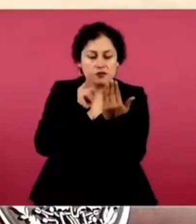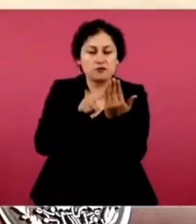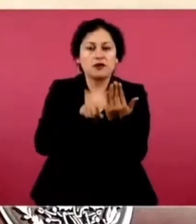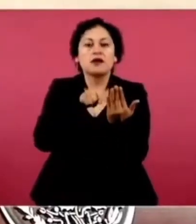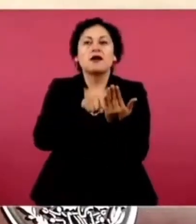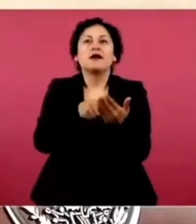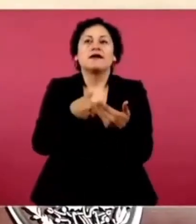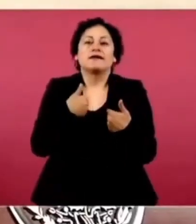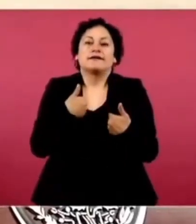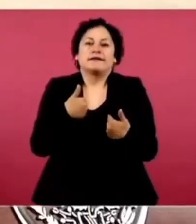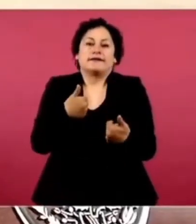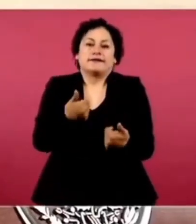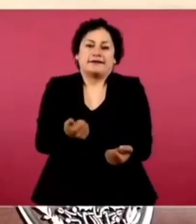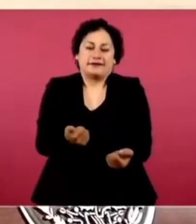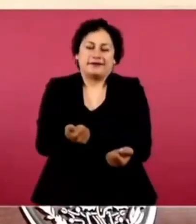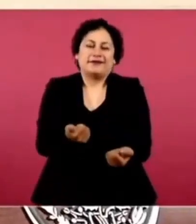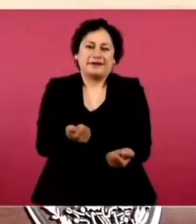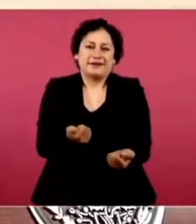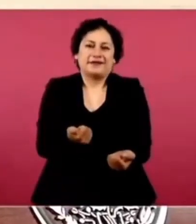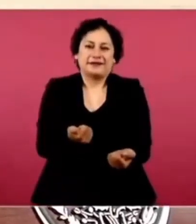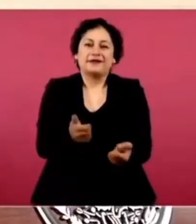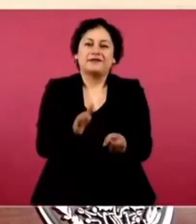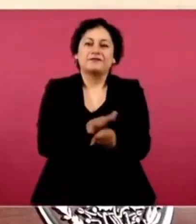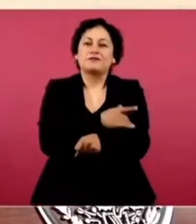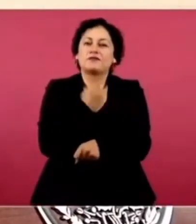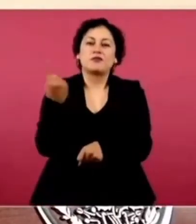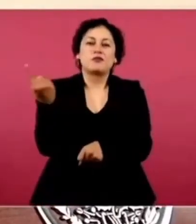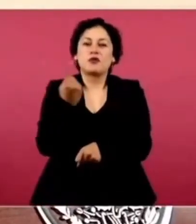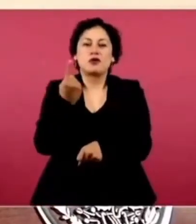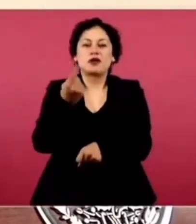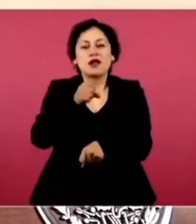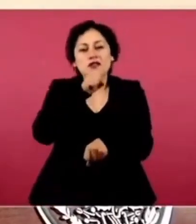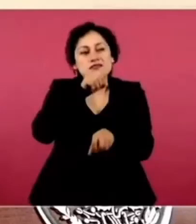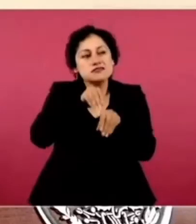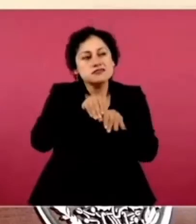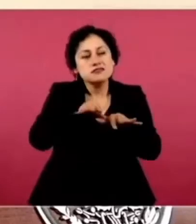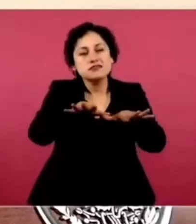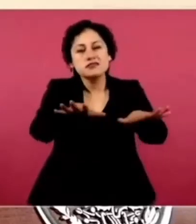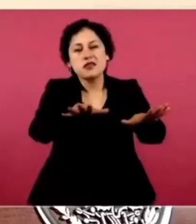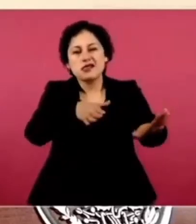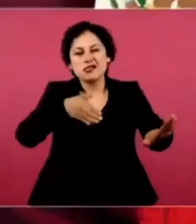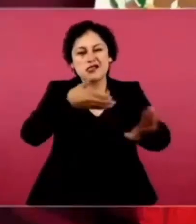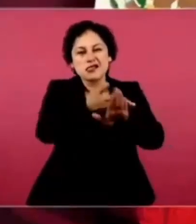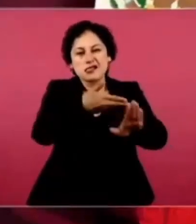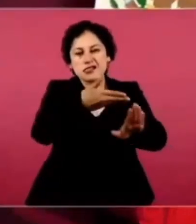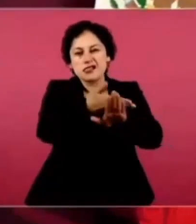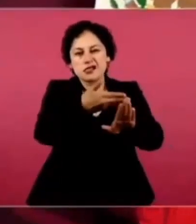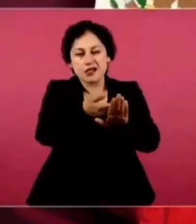de esas declaraciones ofensivas.